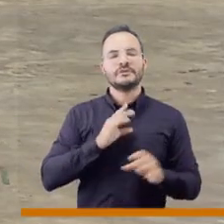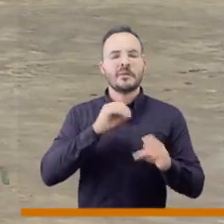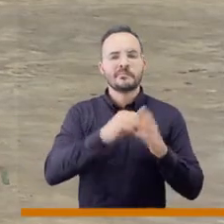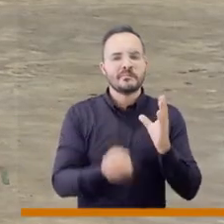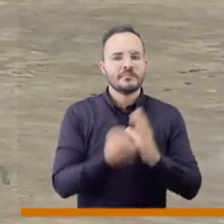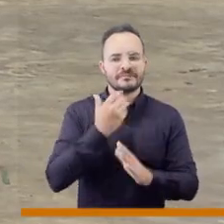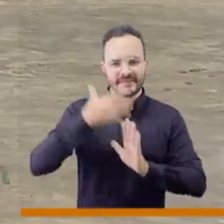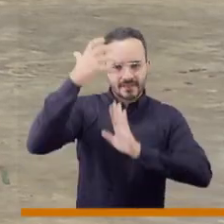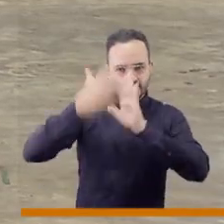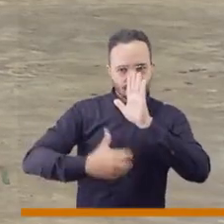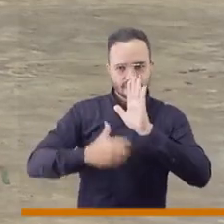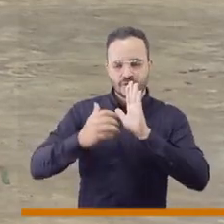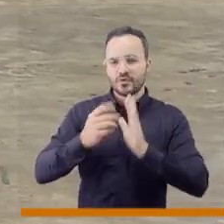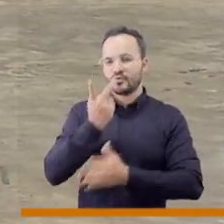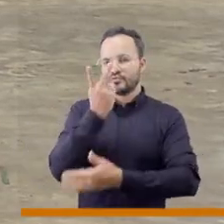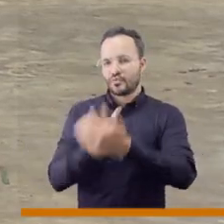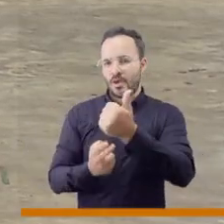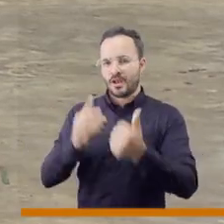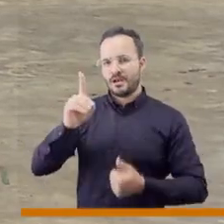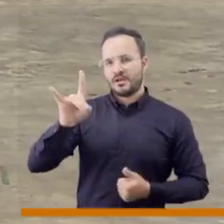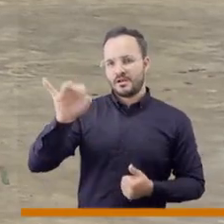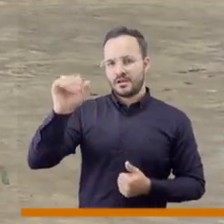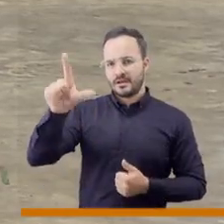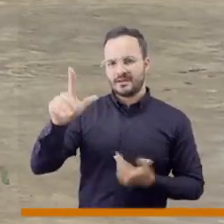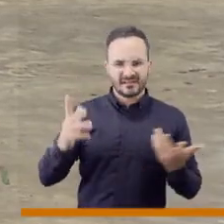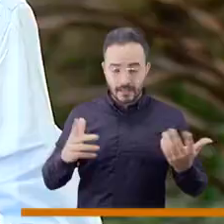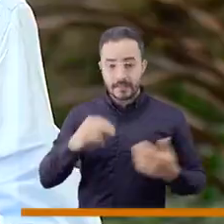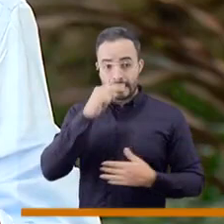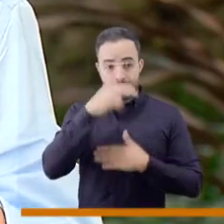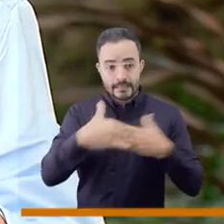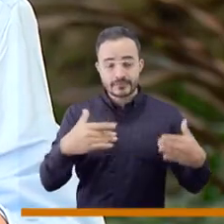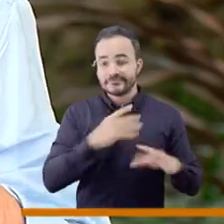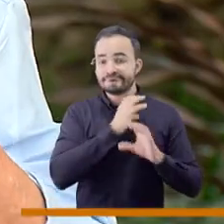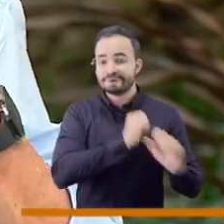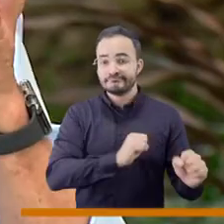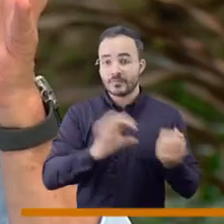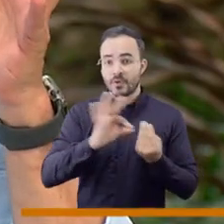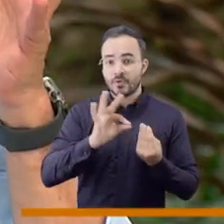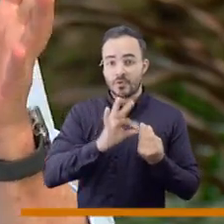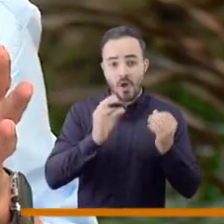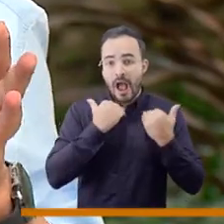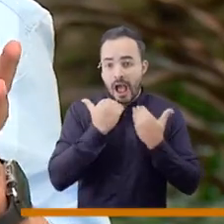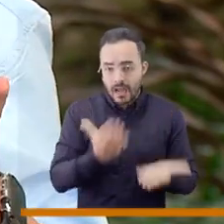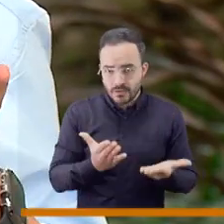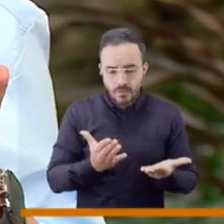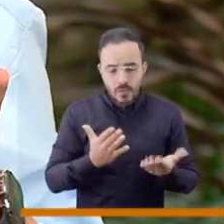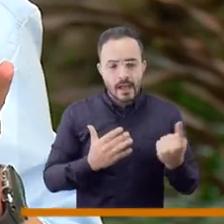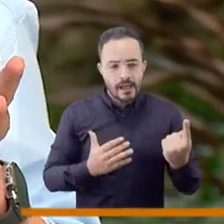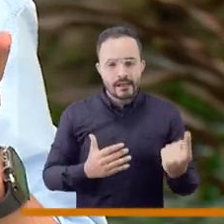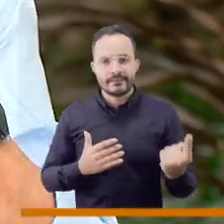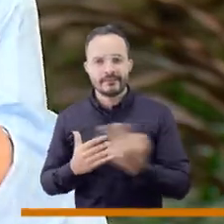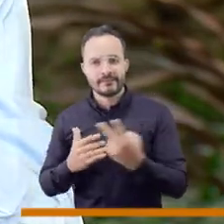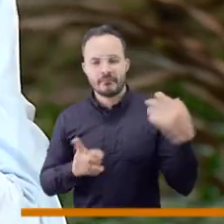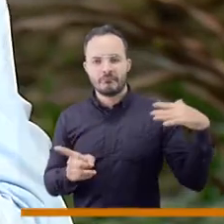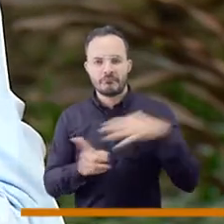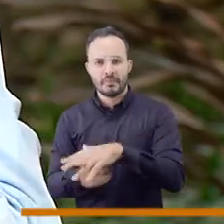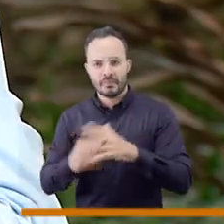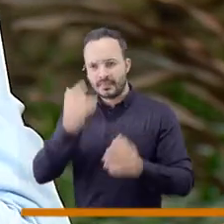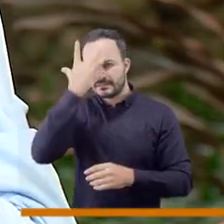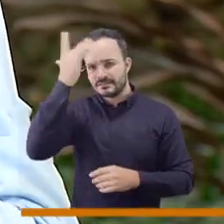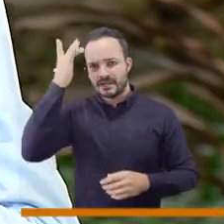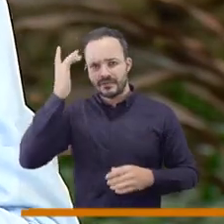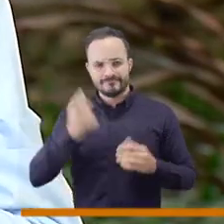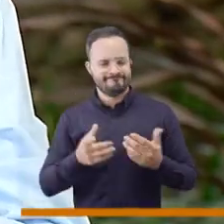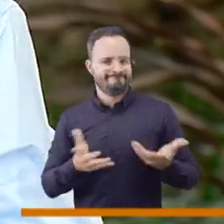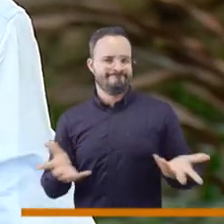corresponden a lo que se llama el diagnóstico dual. El diagnóstico dual es un niño que tiene problemas de consumo, pero también tiene